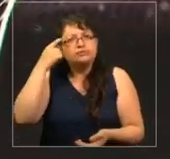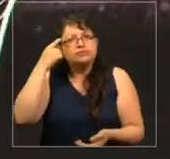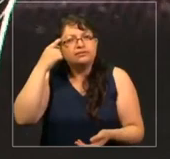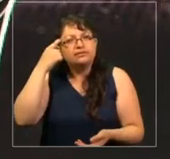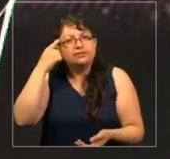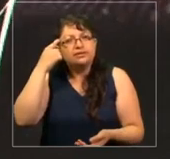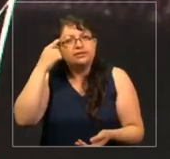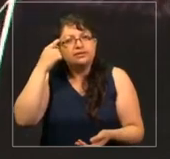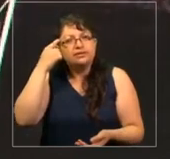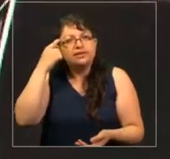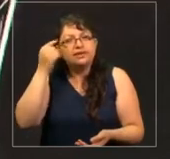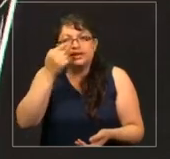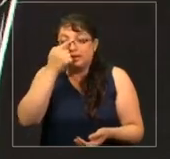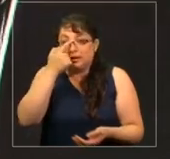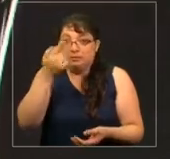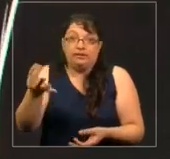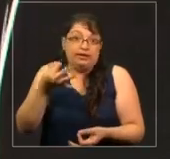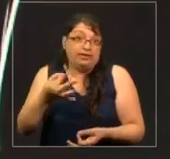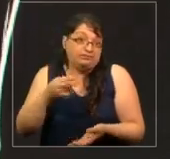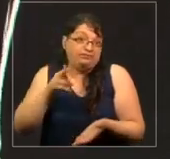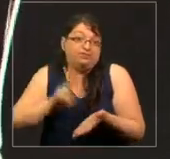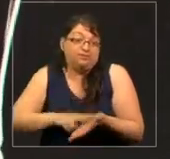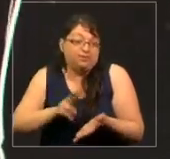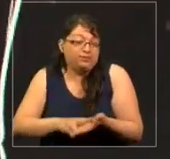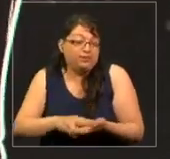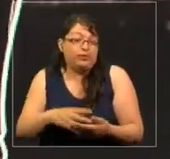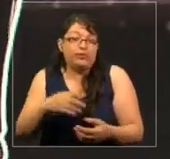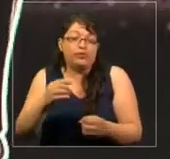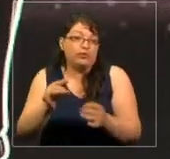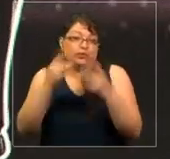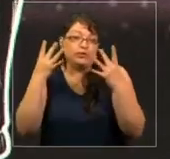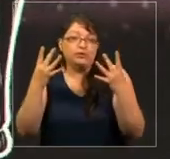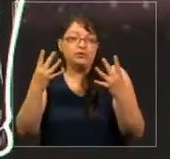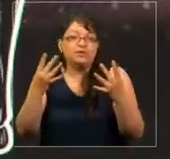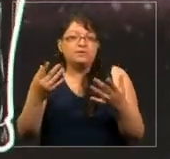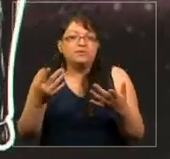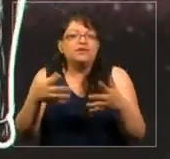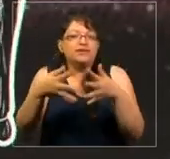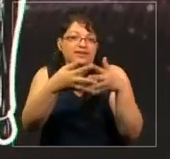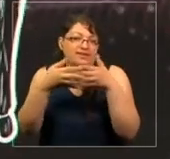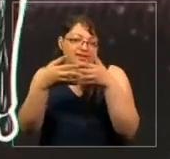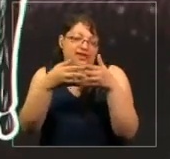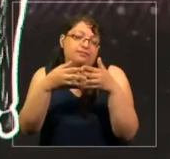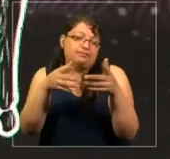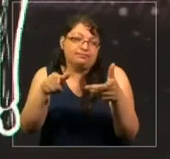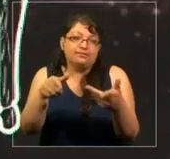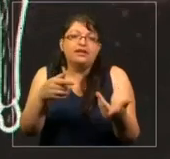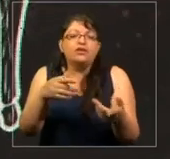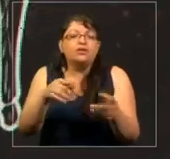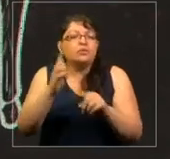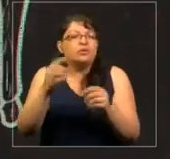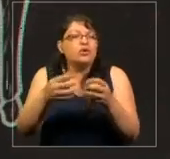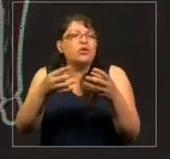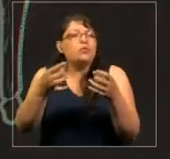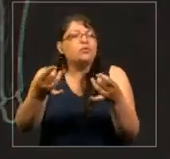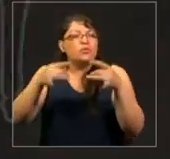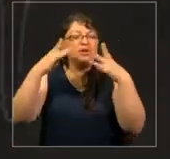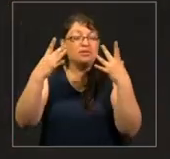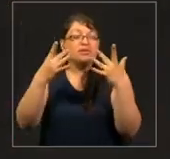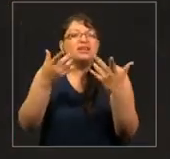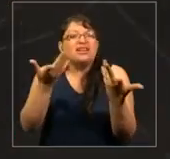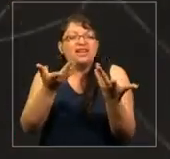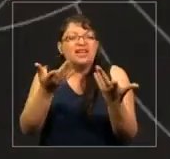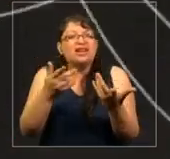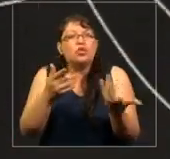de una honestidad impactante de Estados Unidos. Y lo que primero me impactó fue la tristeza,